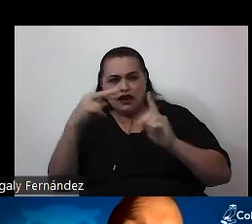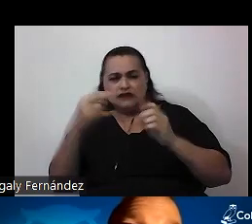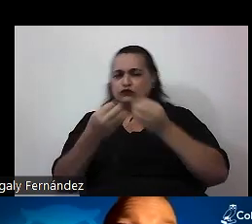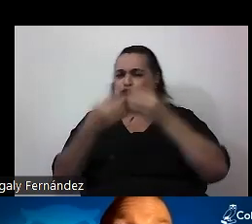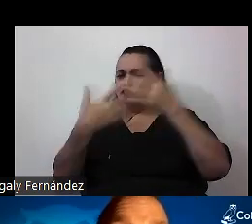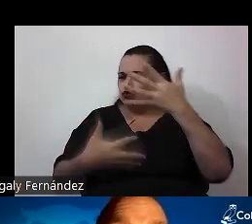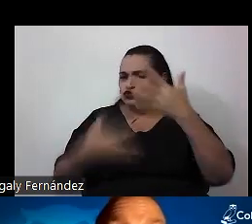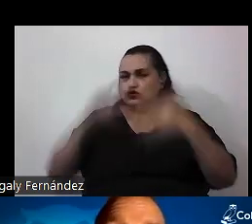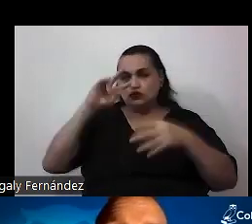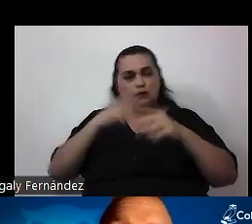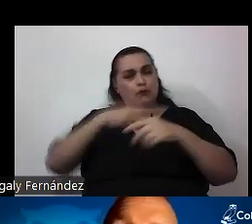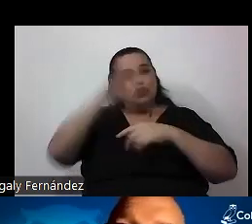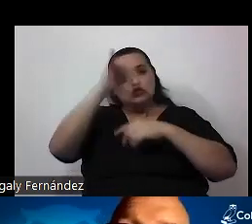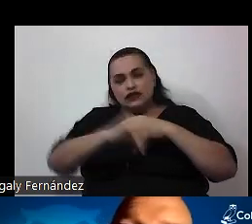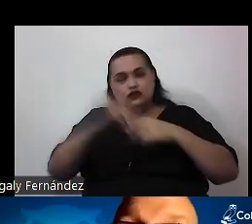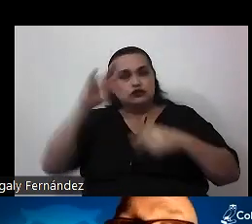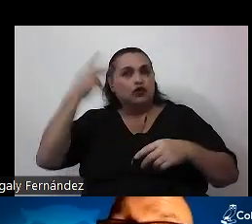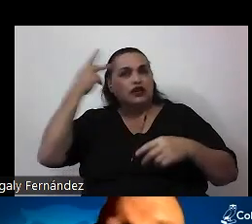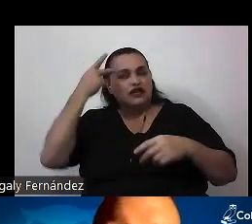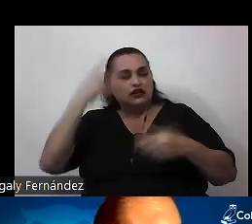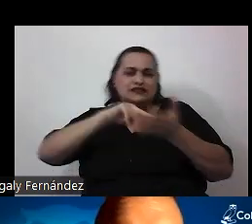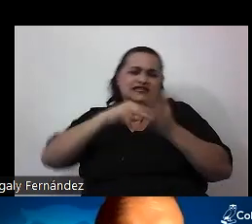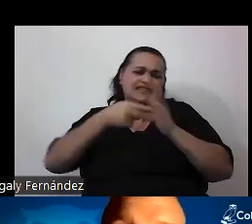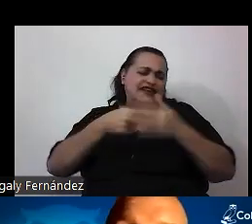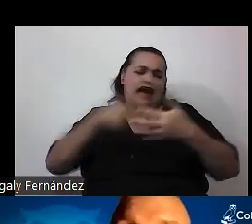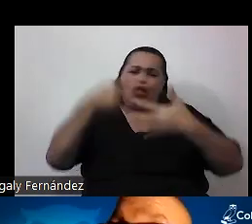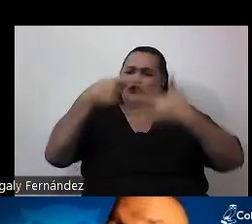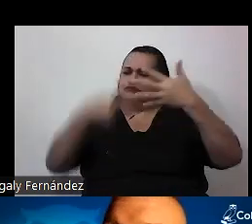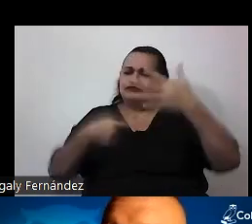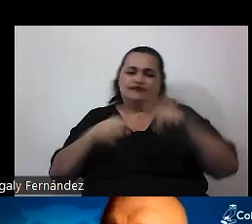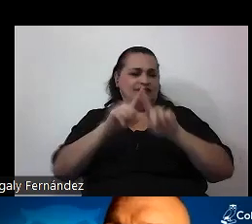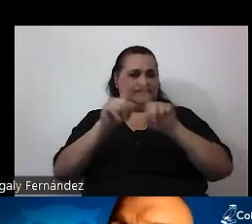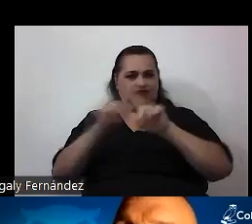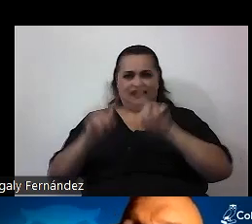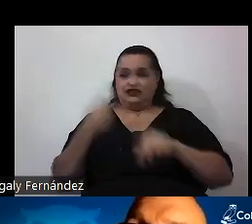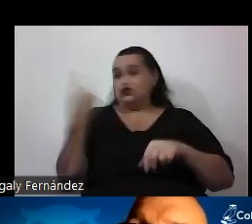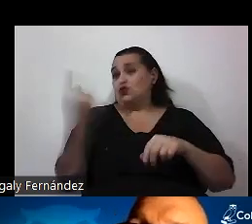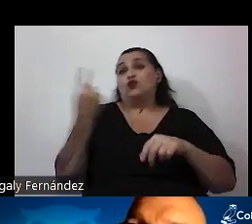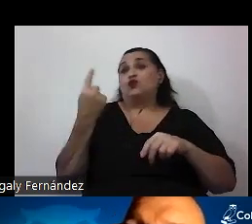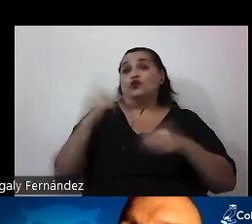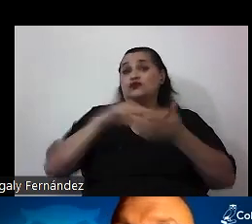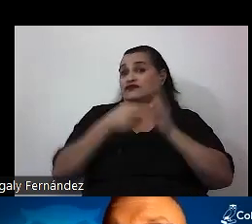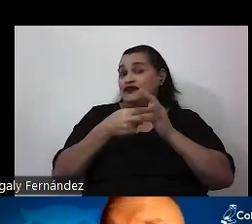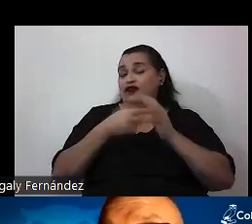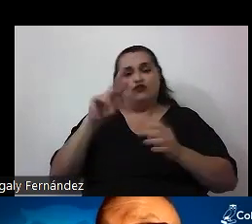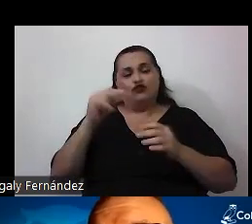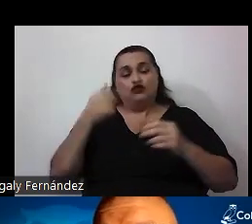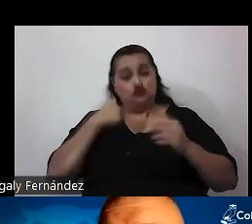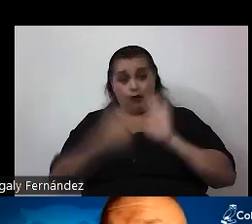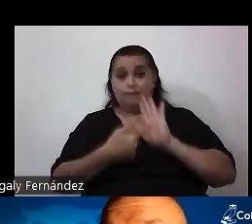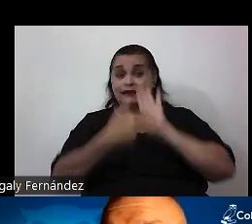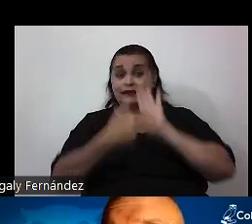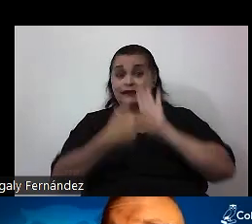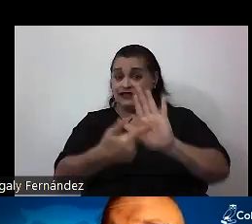entonces significa cosas muy distintas. No hay una definición única, ni mucho menos, y la que yo presento aquí es una